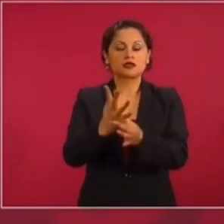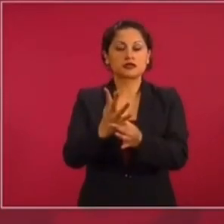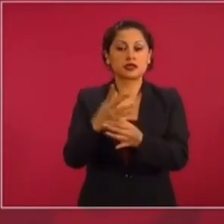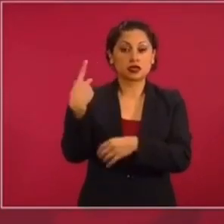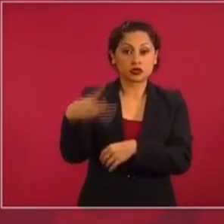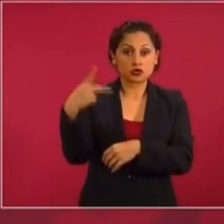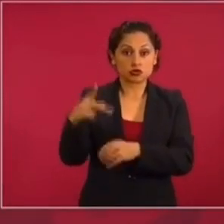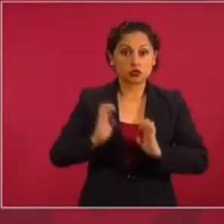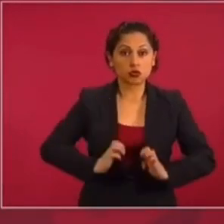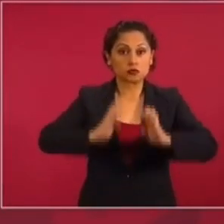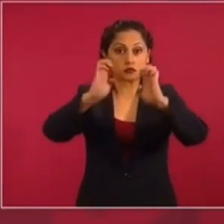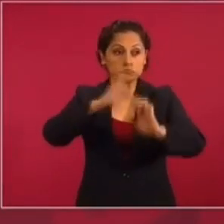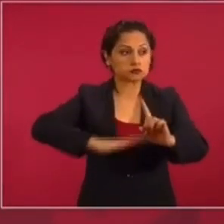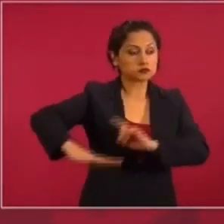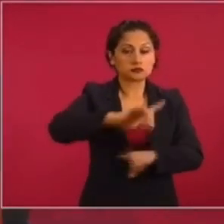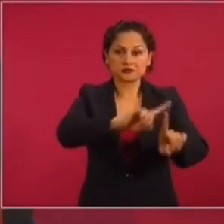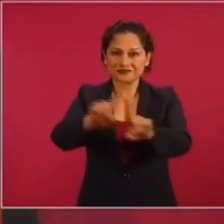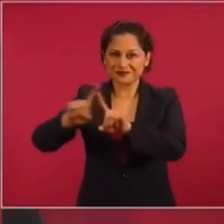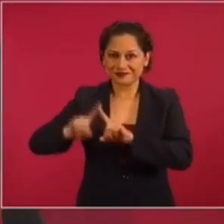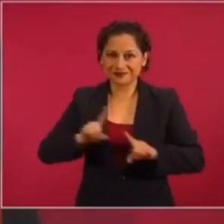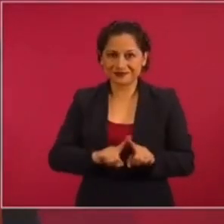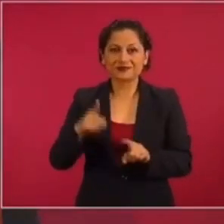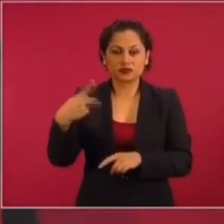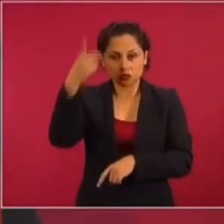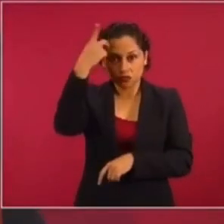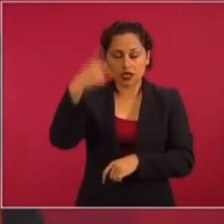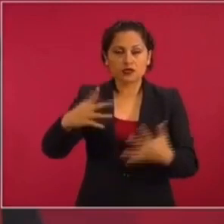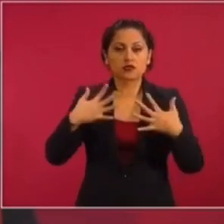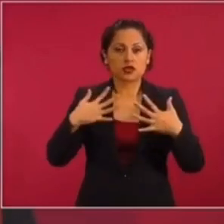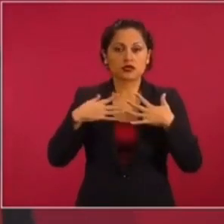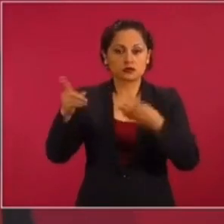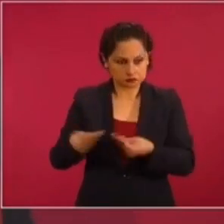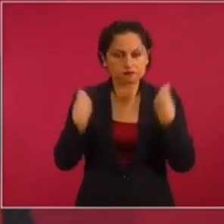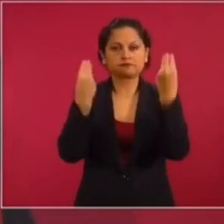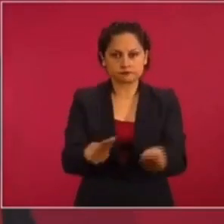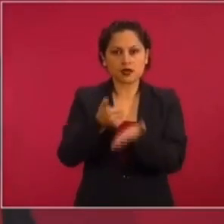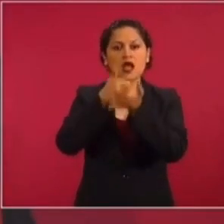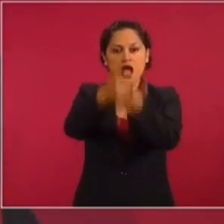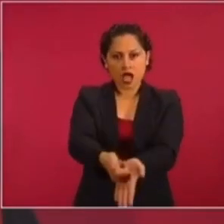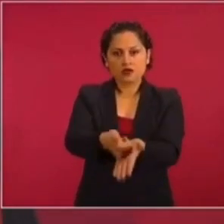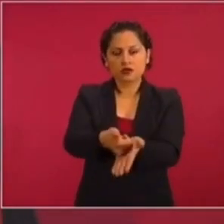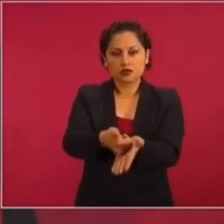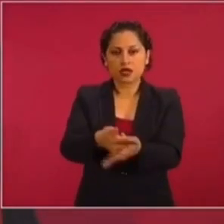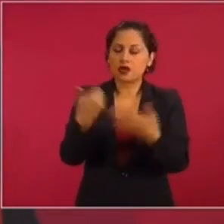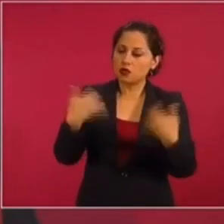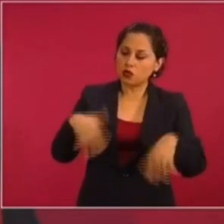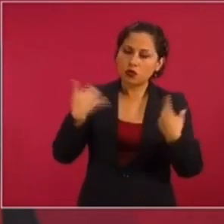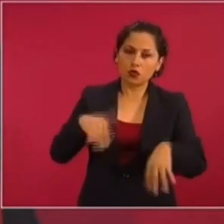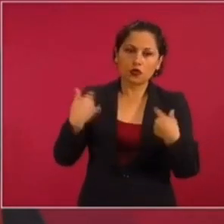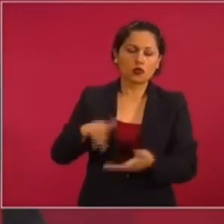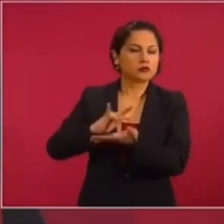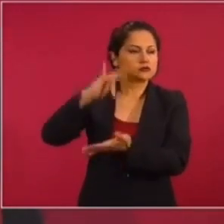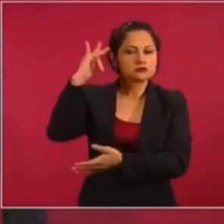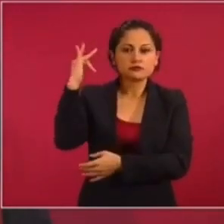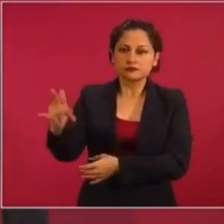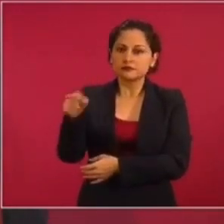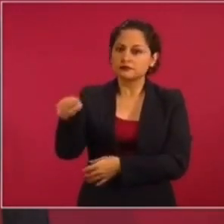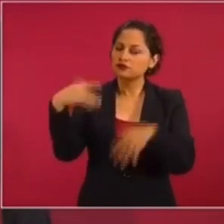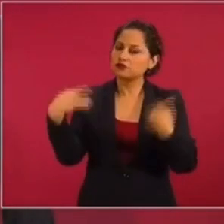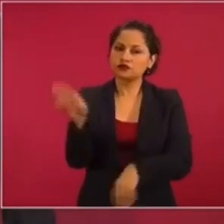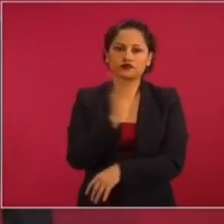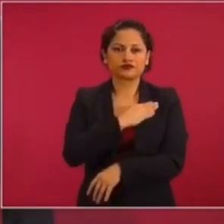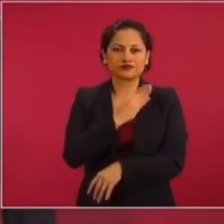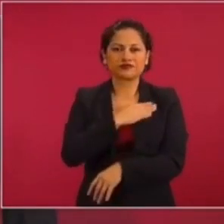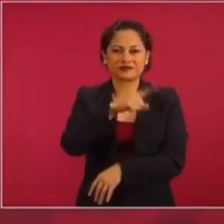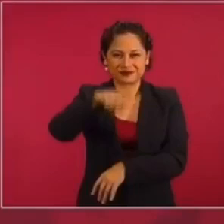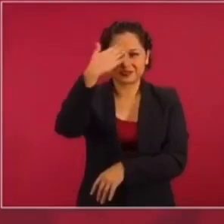para ayudar en esta circunstancia al país. Lo agradezco, es un buen gesto. Ya ven cuánta polémica